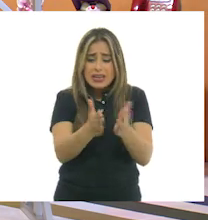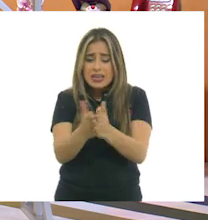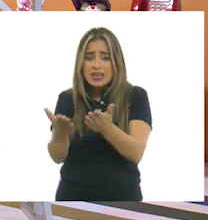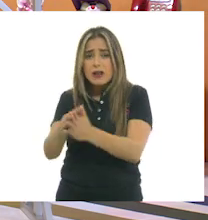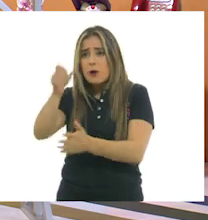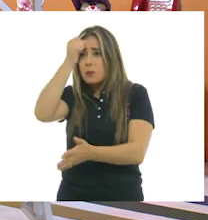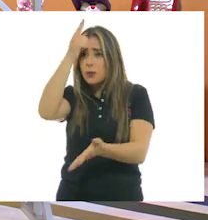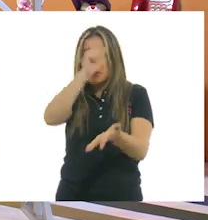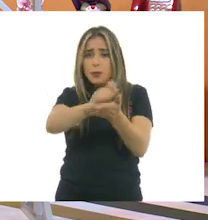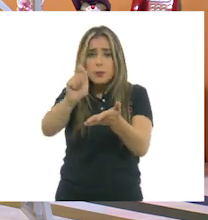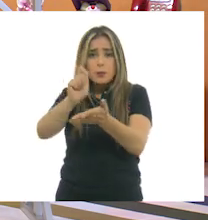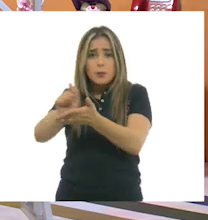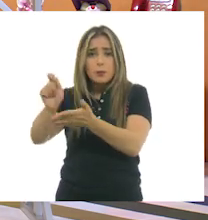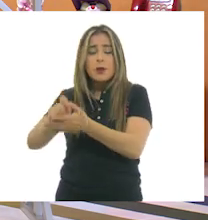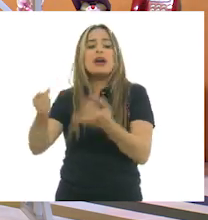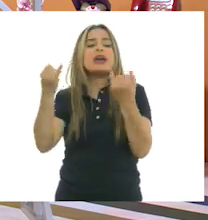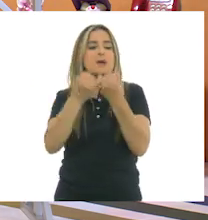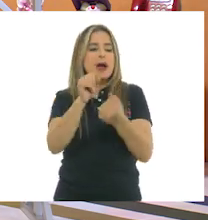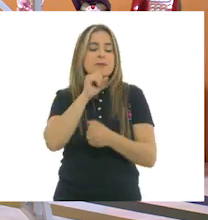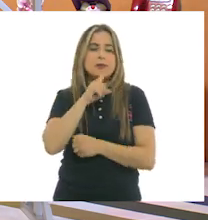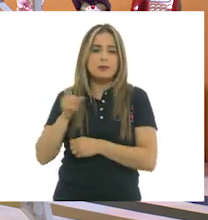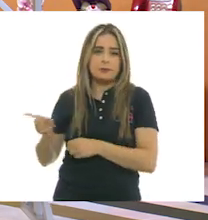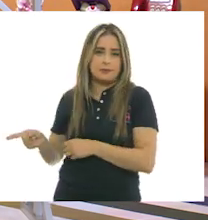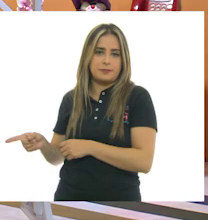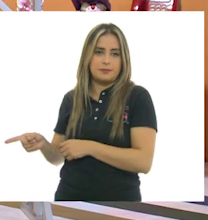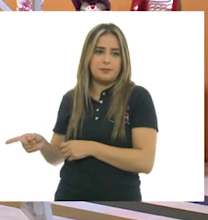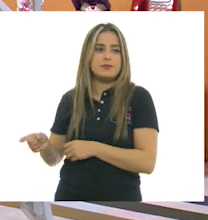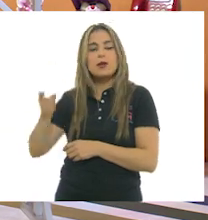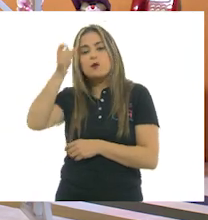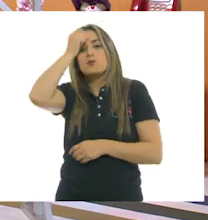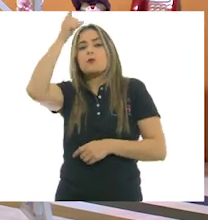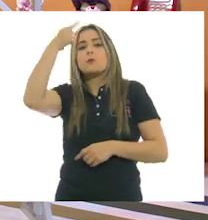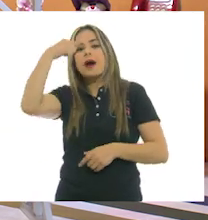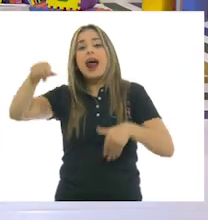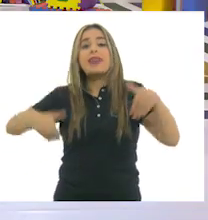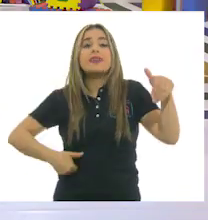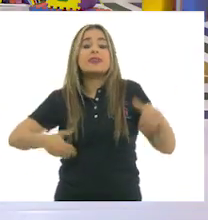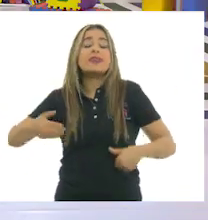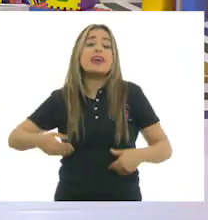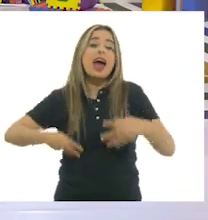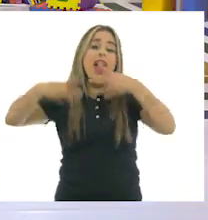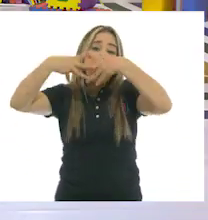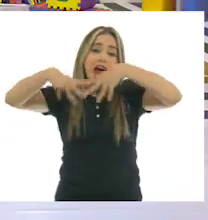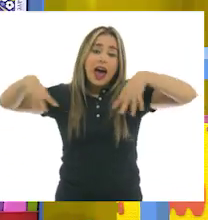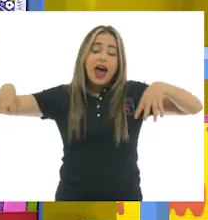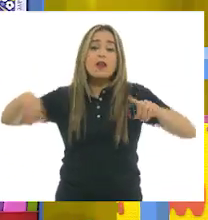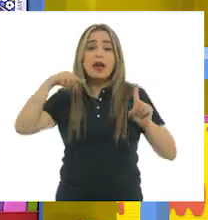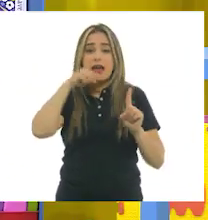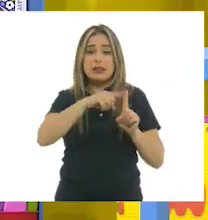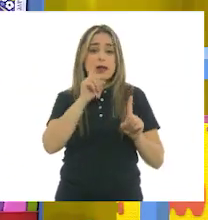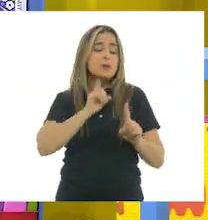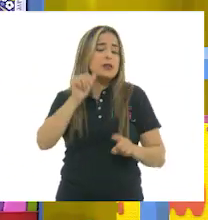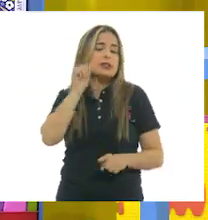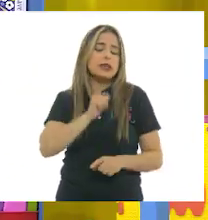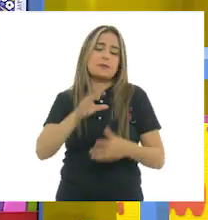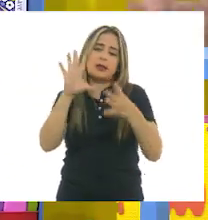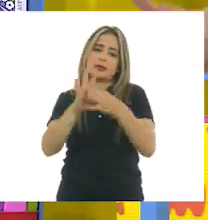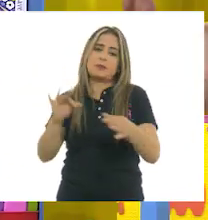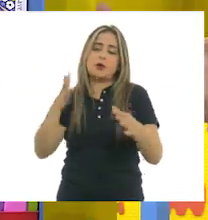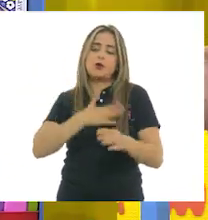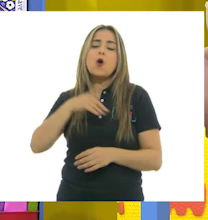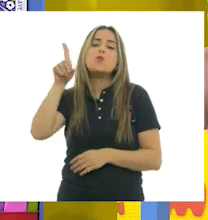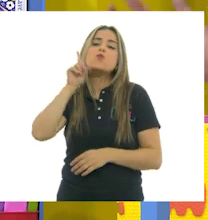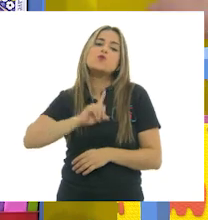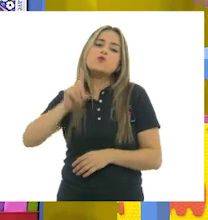volumen de teatro, El Eterno Femenino, siempre tocó el tema de ser mujer y mexicana, por lo que se le